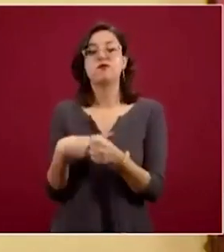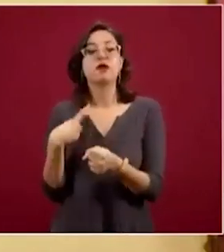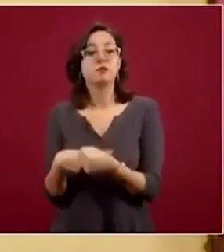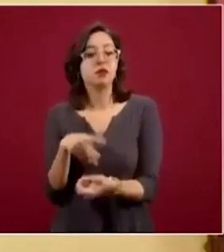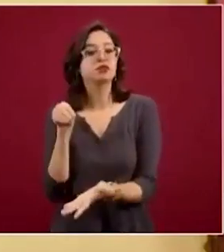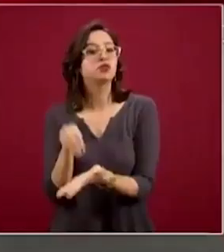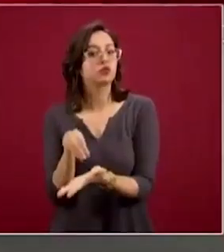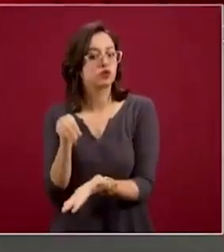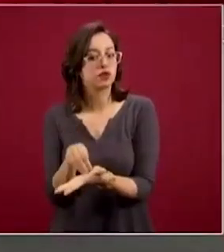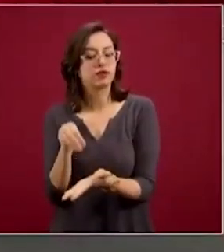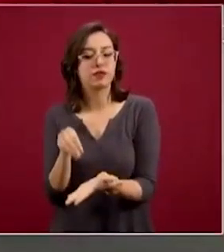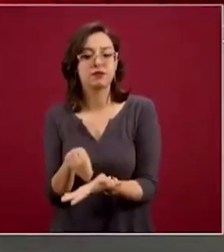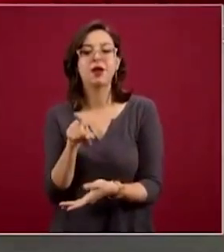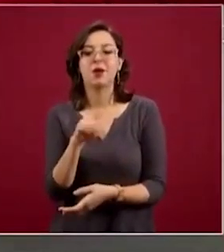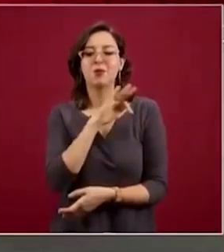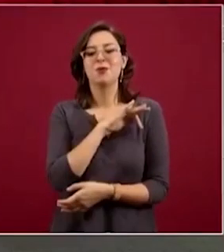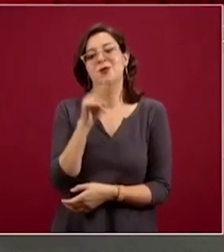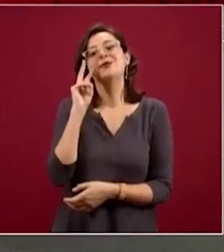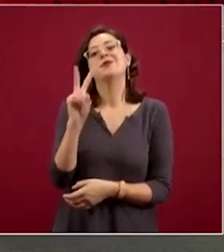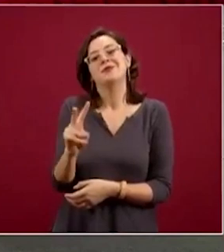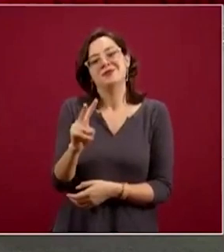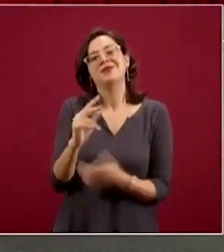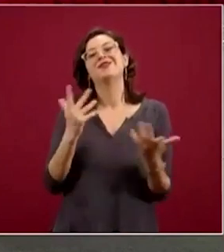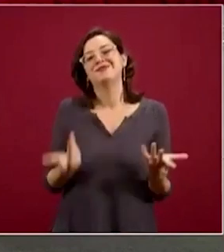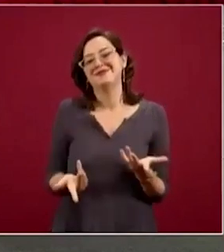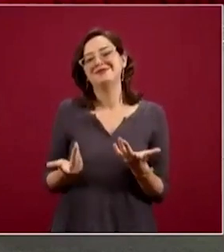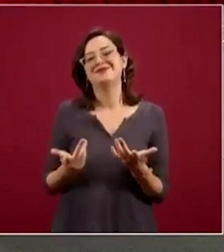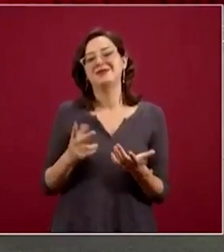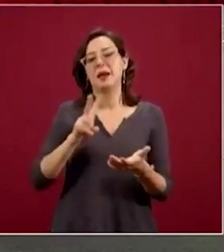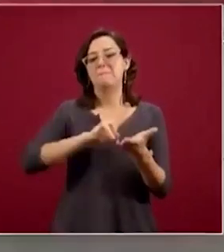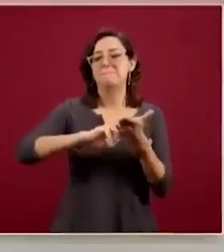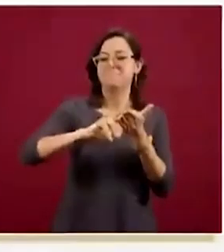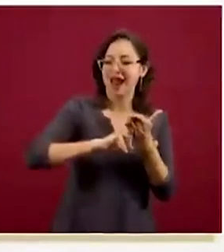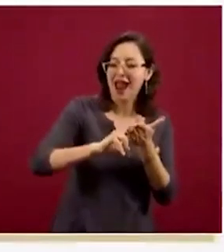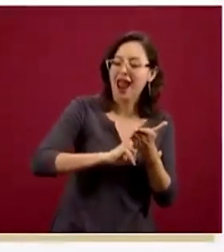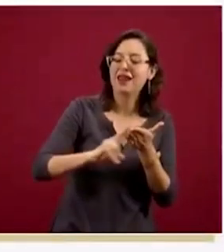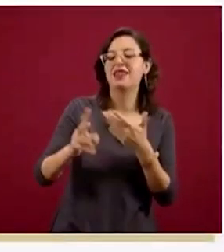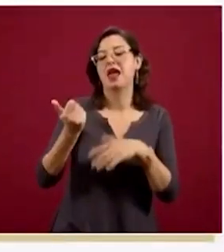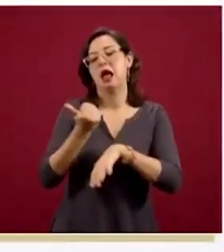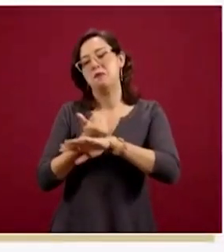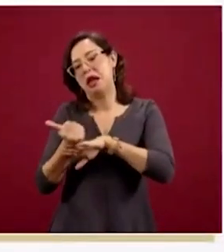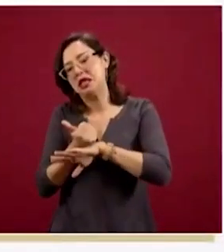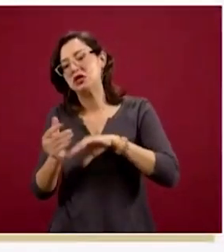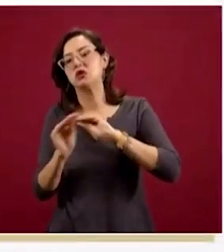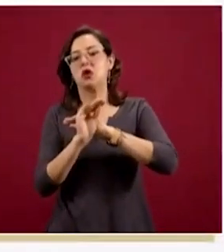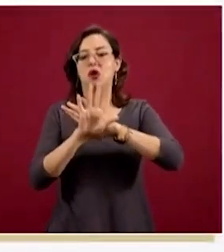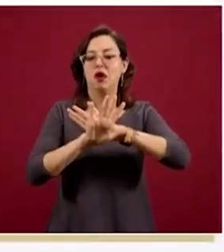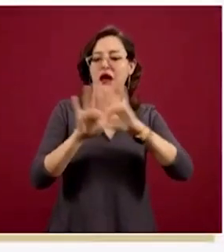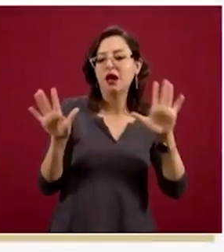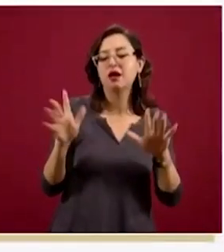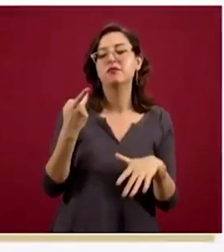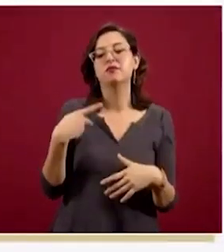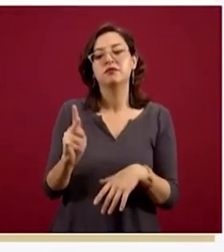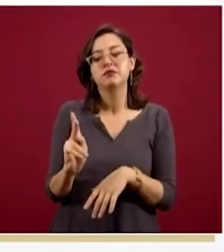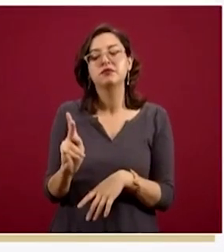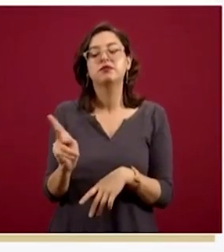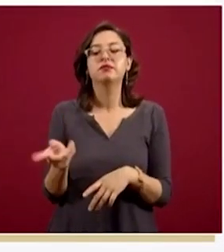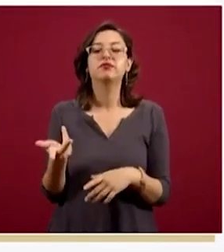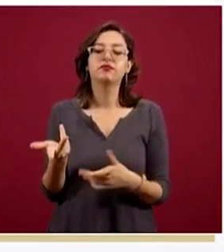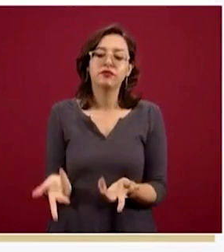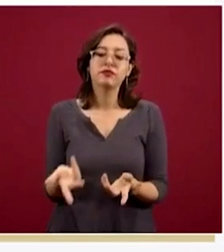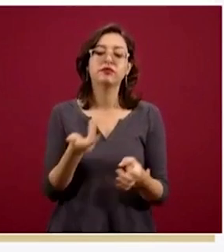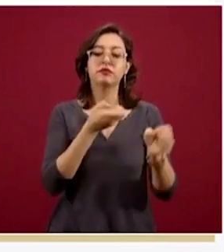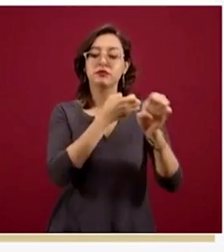mapa otra vez vuelve a colores verdes o muchos estados en verde más claros. Sin embargo, como decíamos, toda esta parte o